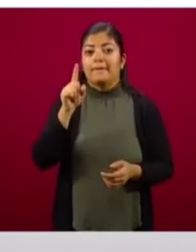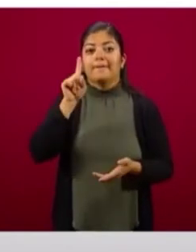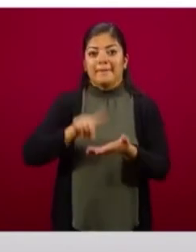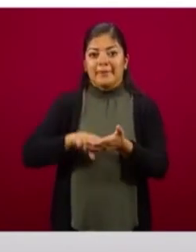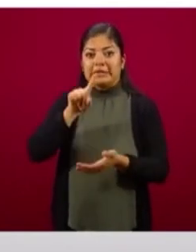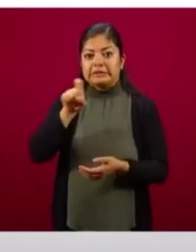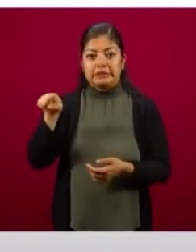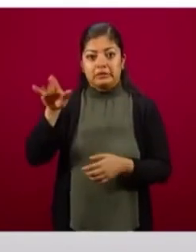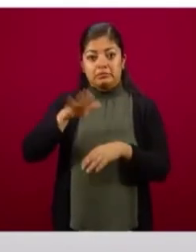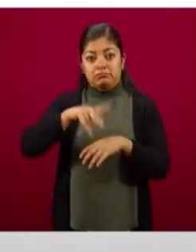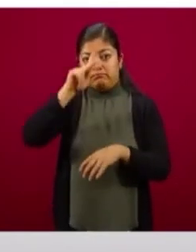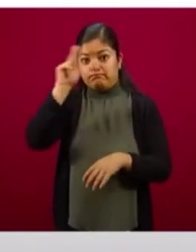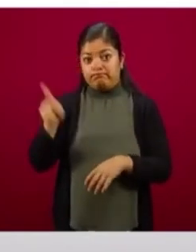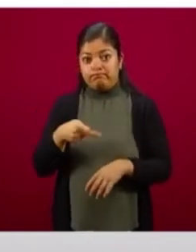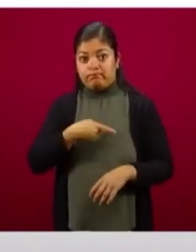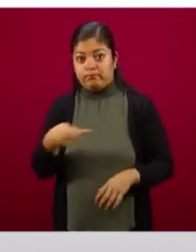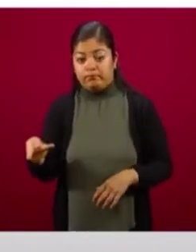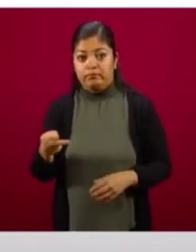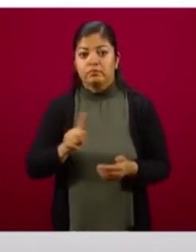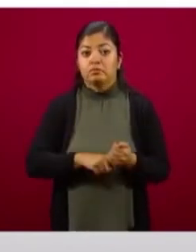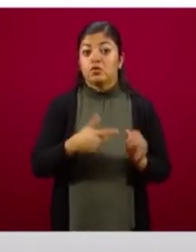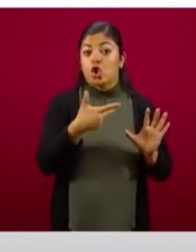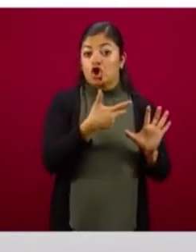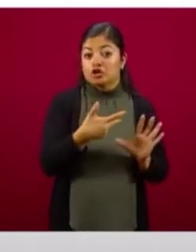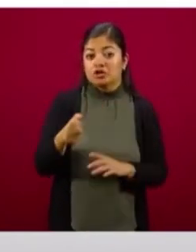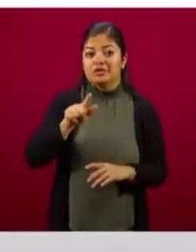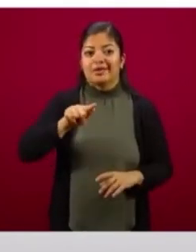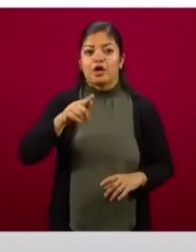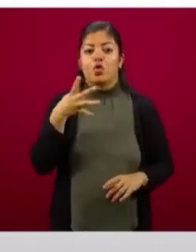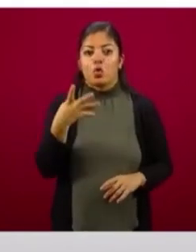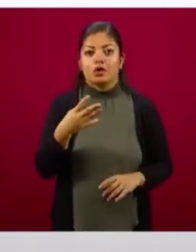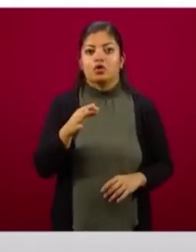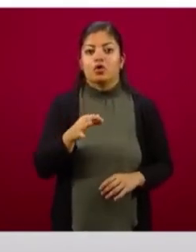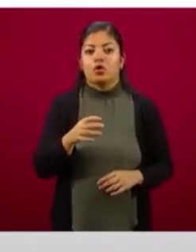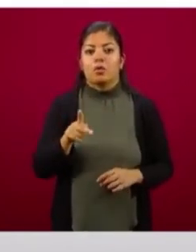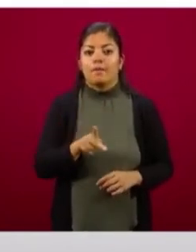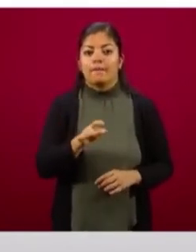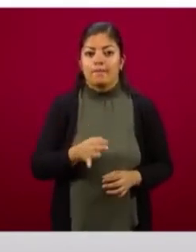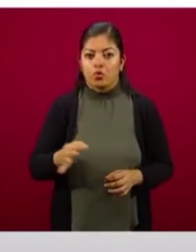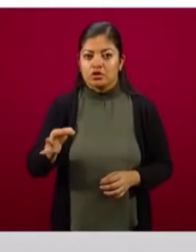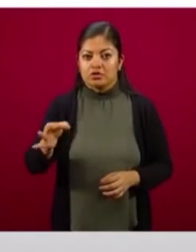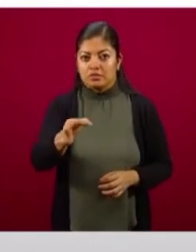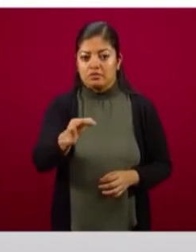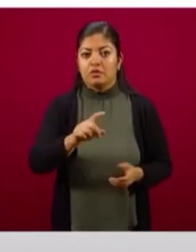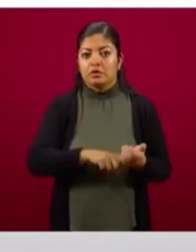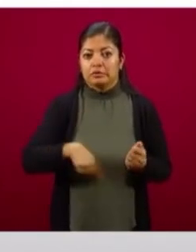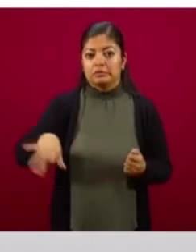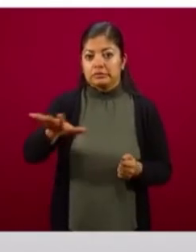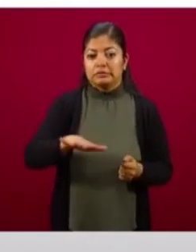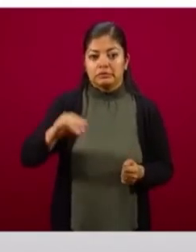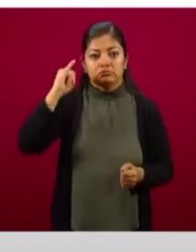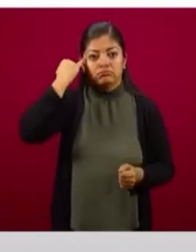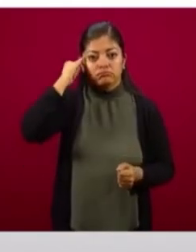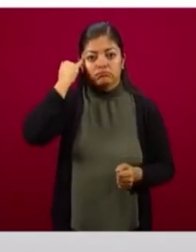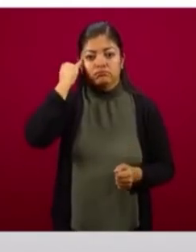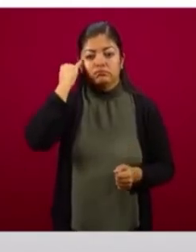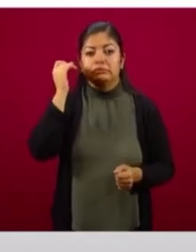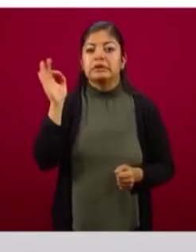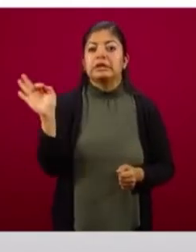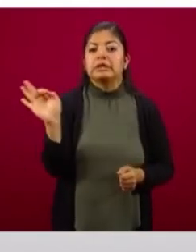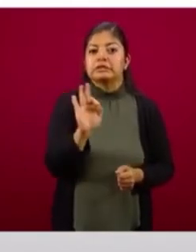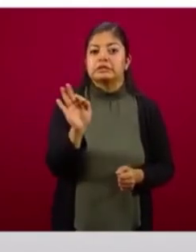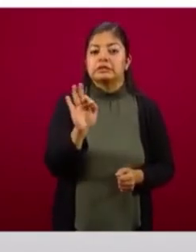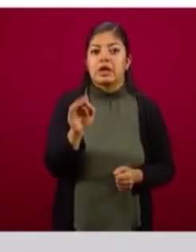874 municipios que tienen población indígena, ya sea algunos con una presencia superior al 40 por ciento